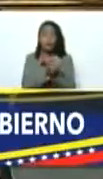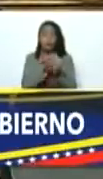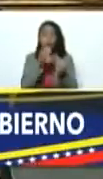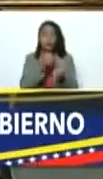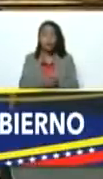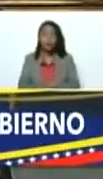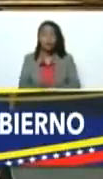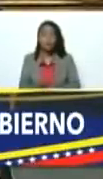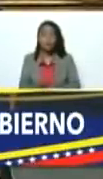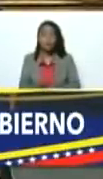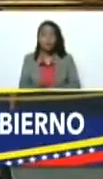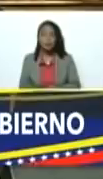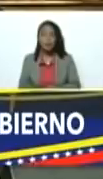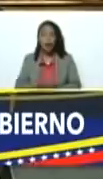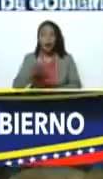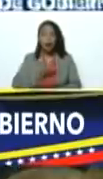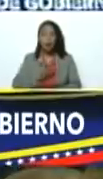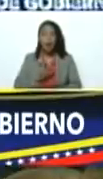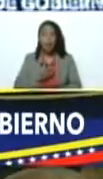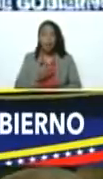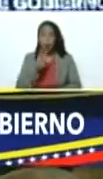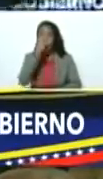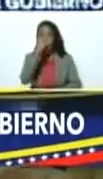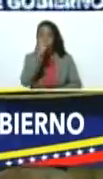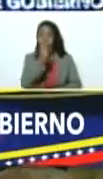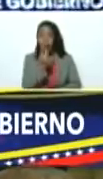el alcalde de Guanare, Oscar Novoa,